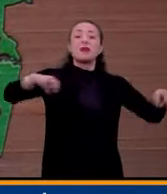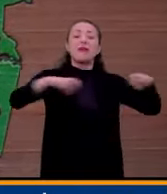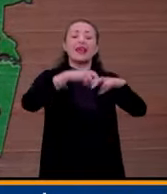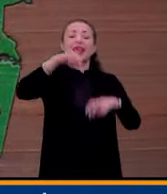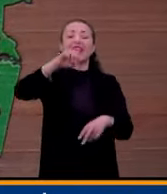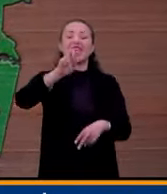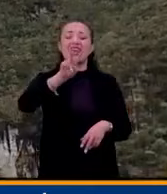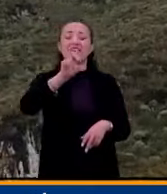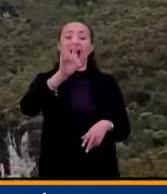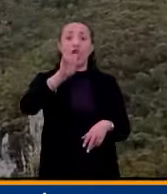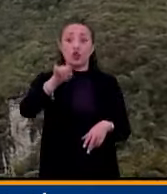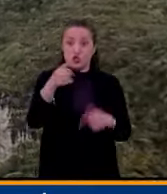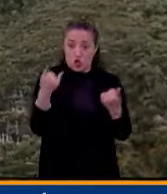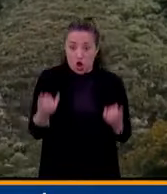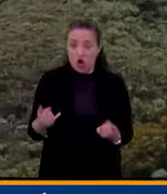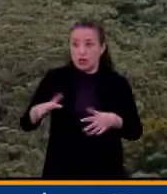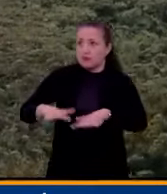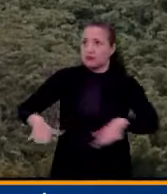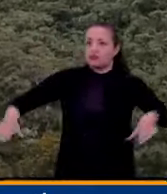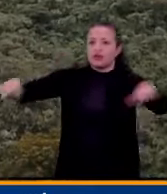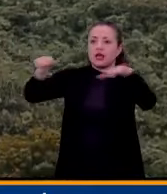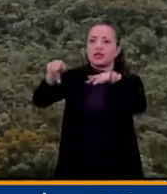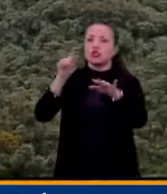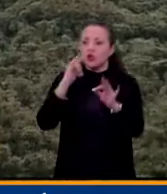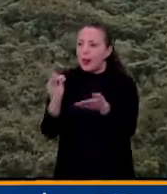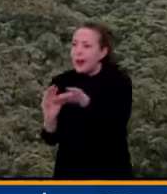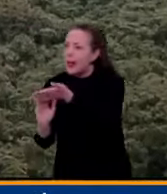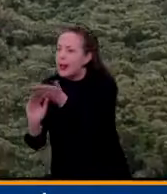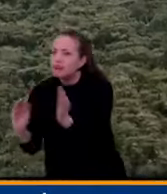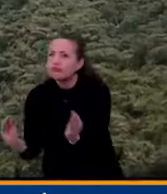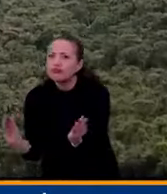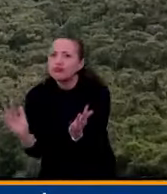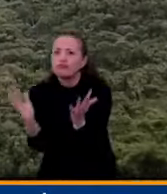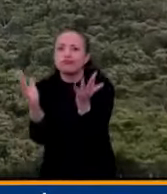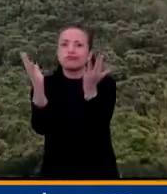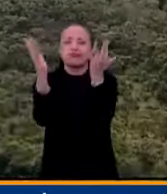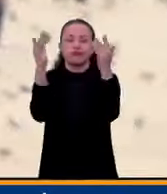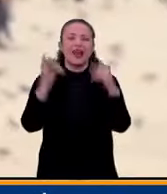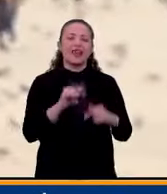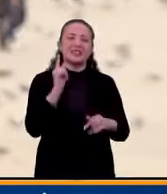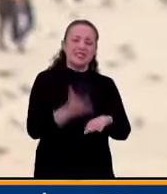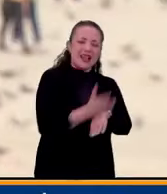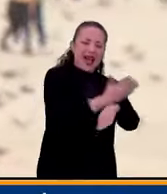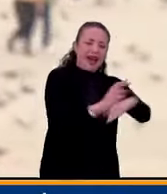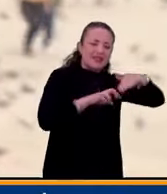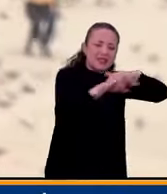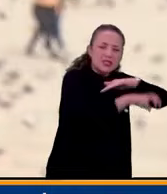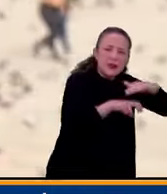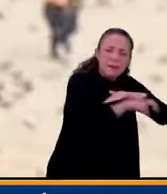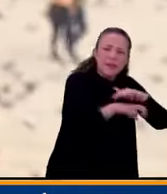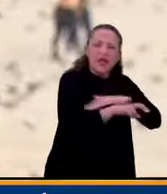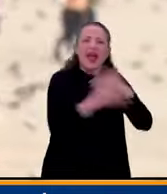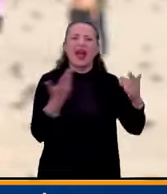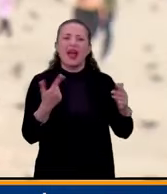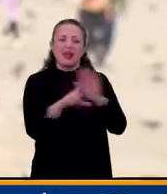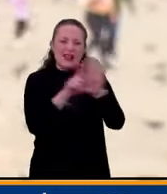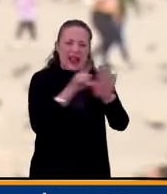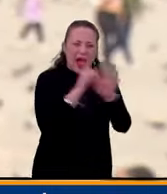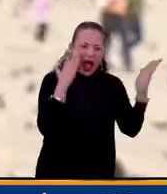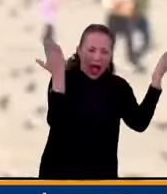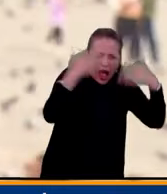son hoy escenarios de restauración. Todas estas actividades a través de la minería ilegal, la ganadería,